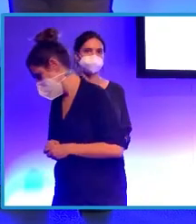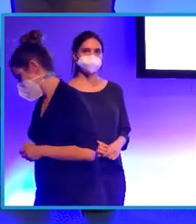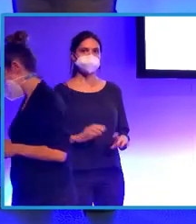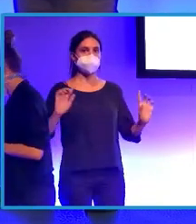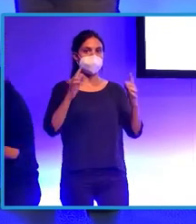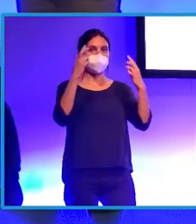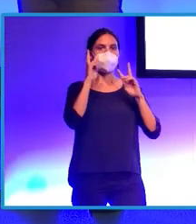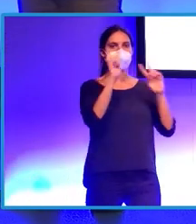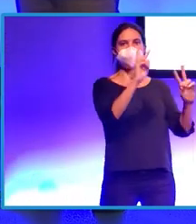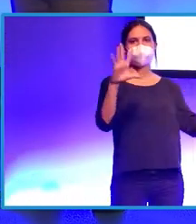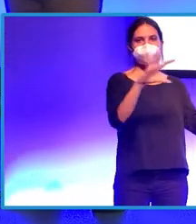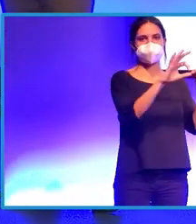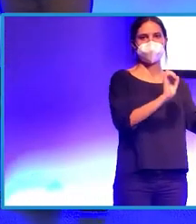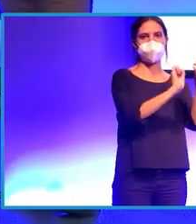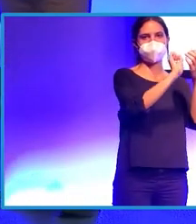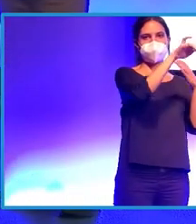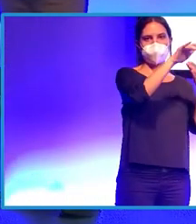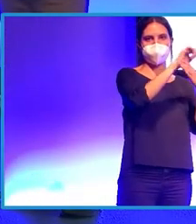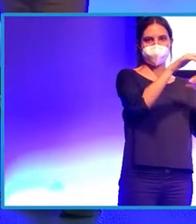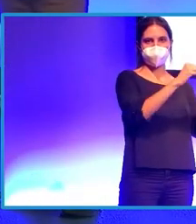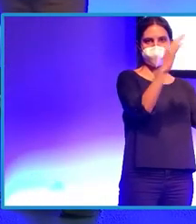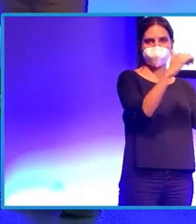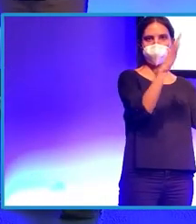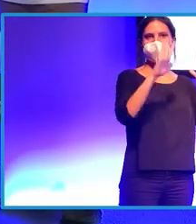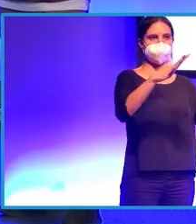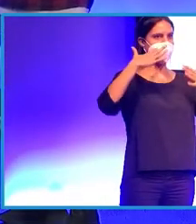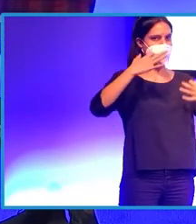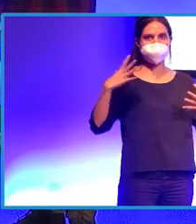pero definitivamente todo espectacular.